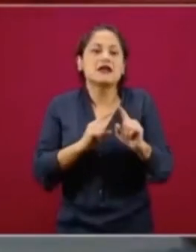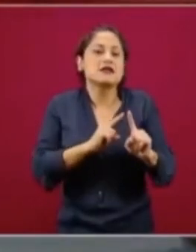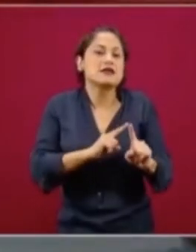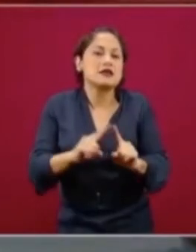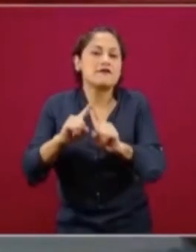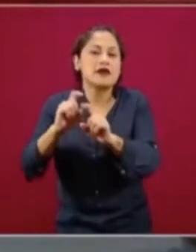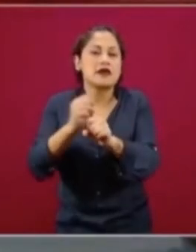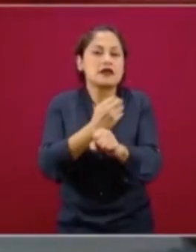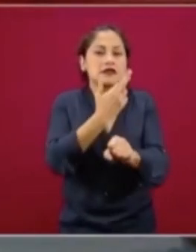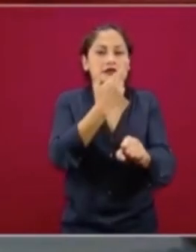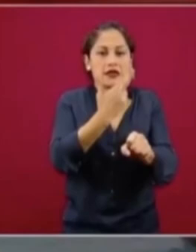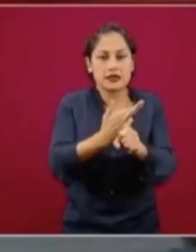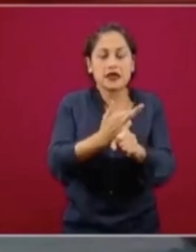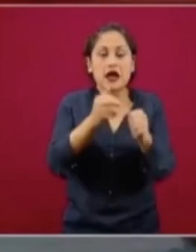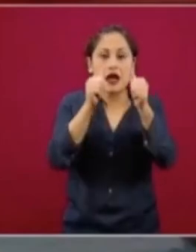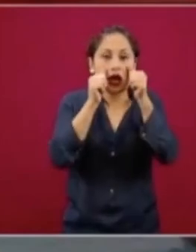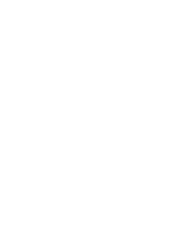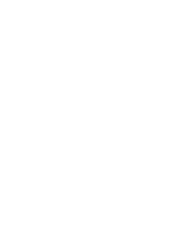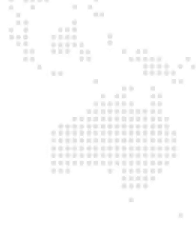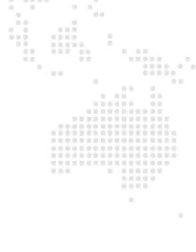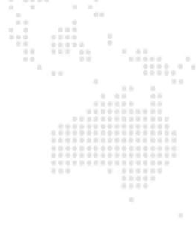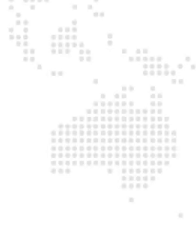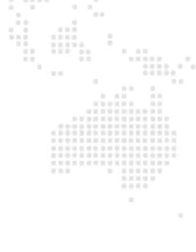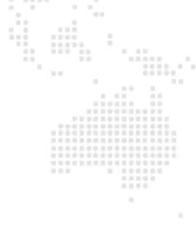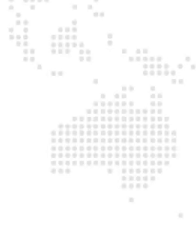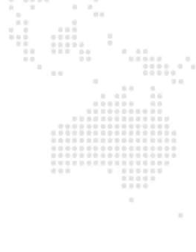diferentes programas integrales de bienestar.